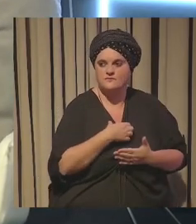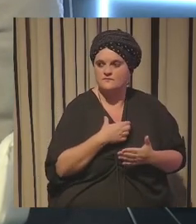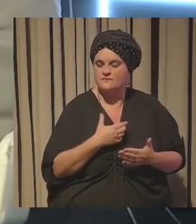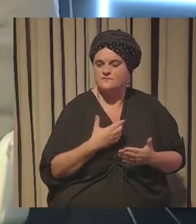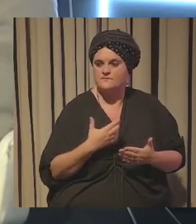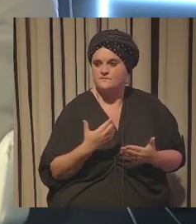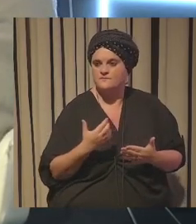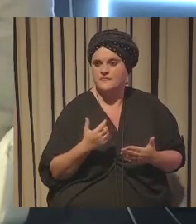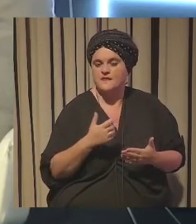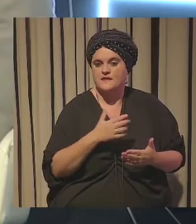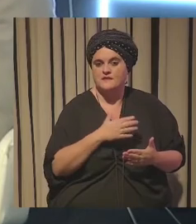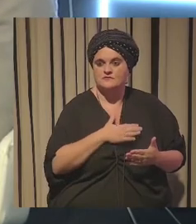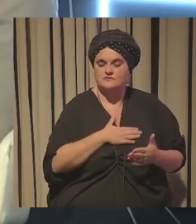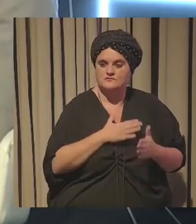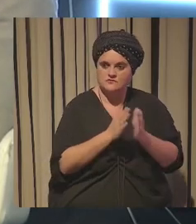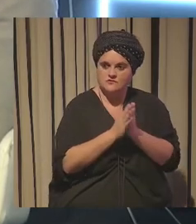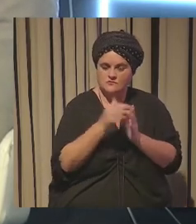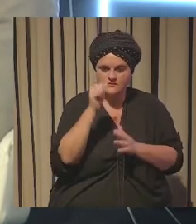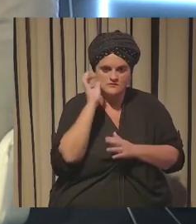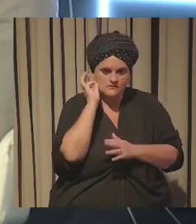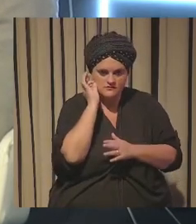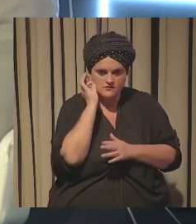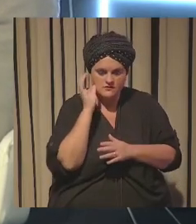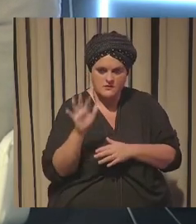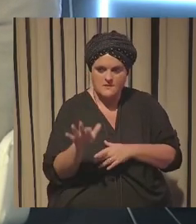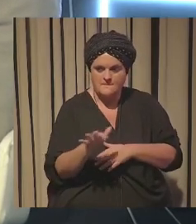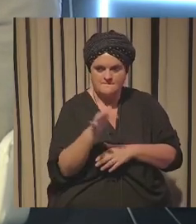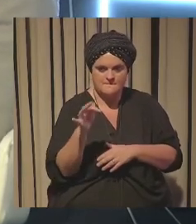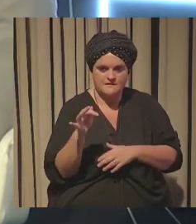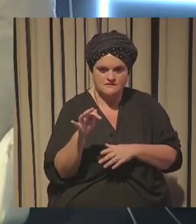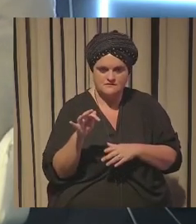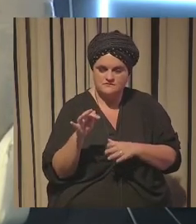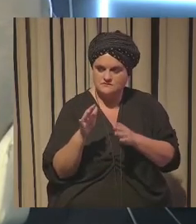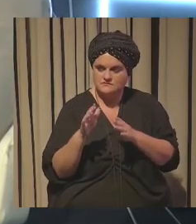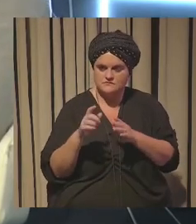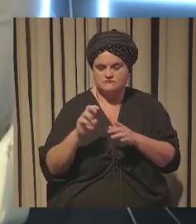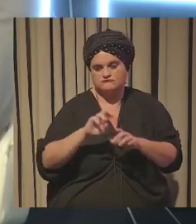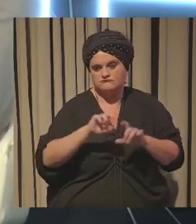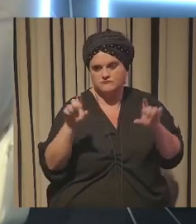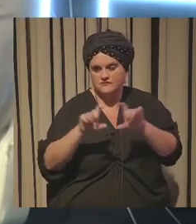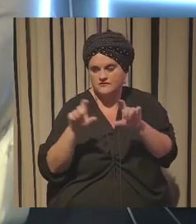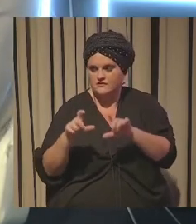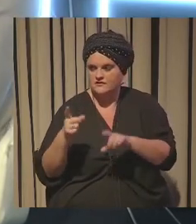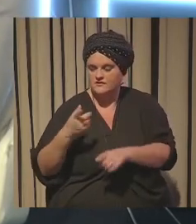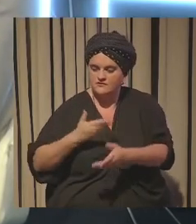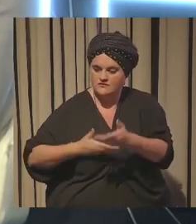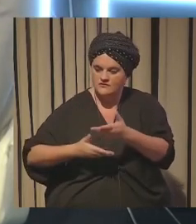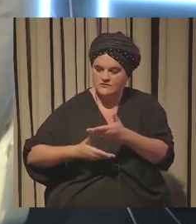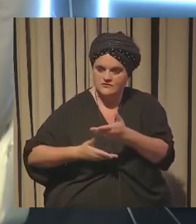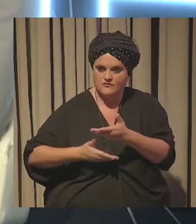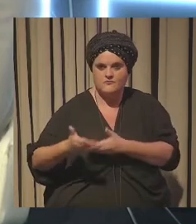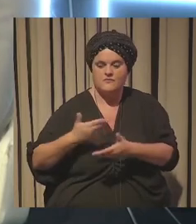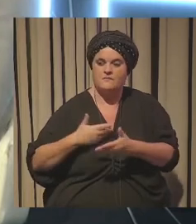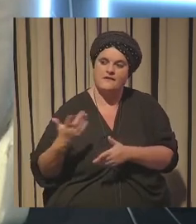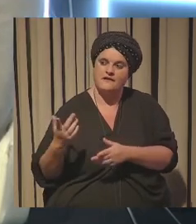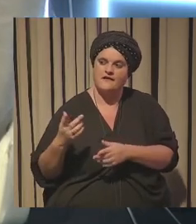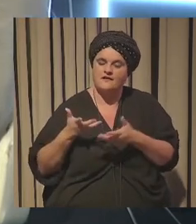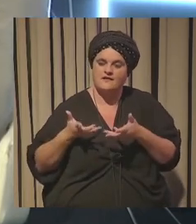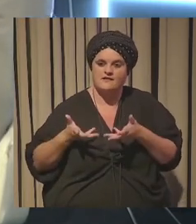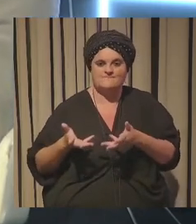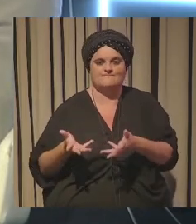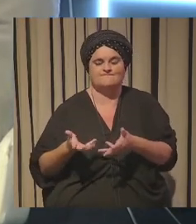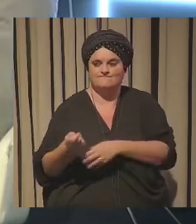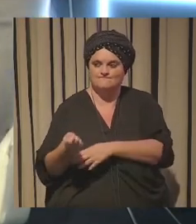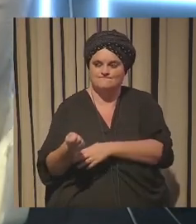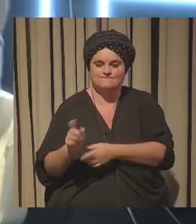compañeras y compañeros y también y a todos los agentes con los que por suerte colaboramos a cambiar algo y eso es innovar innovar no es inventar otra vez la